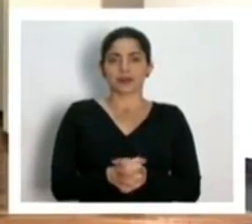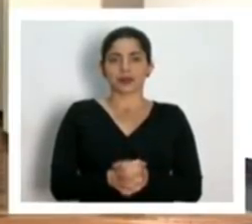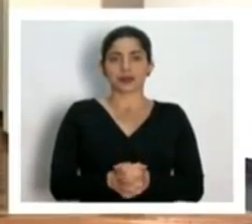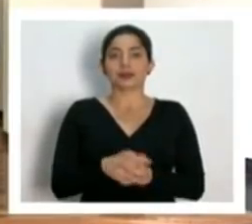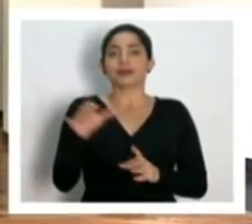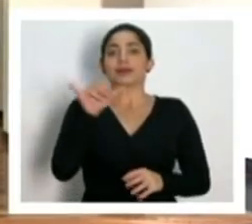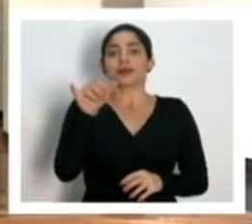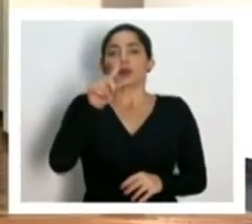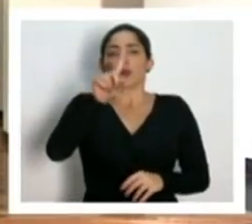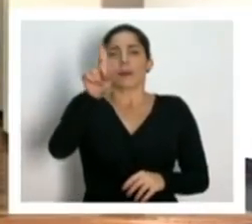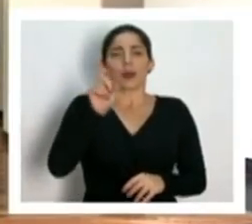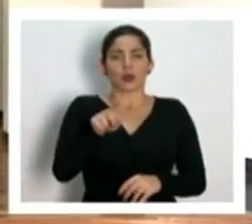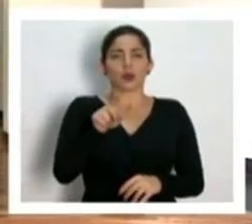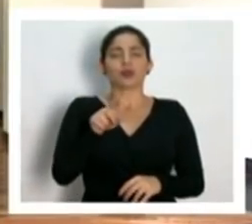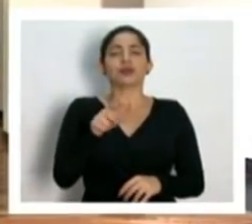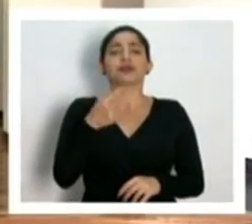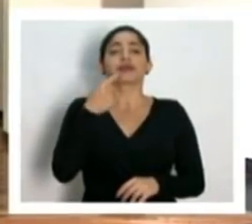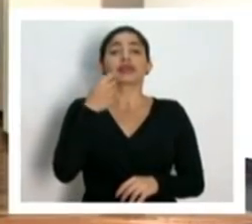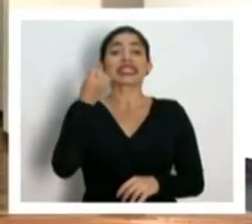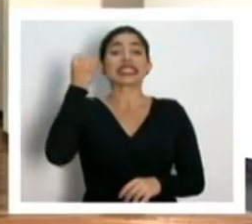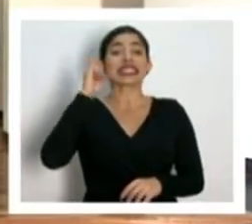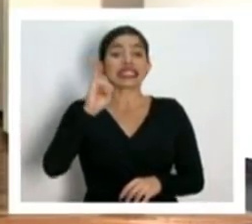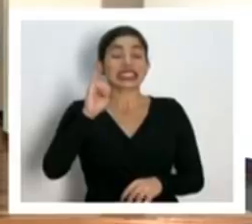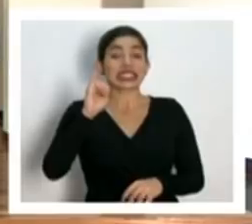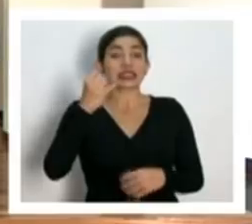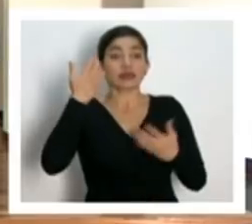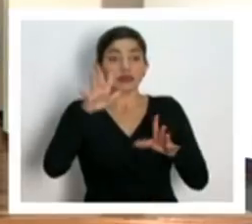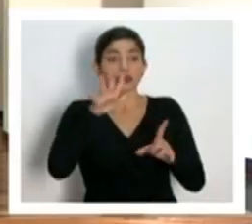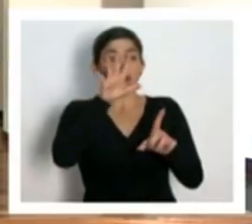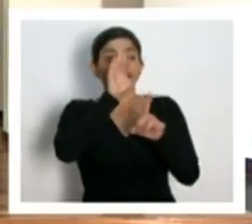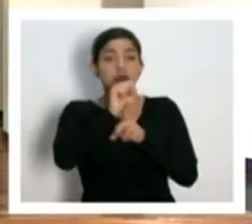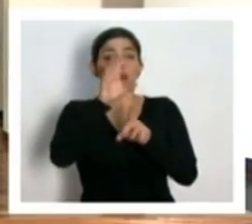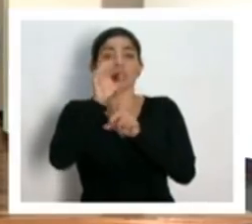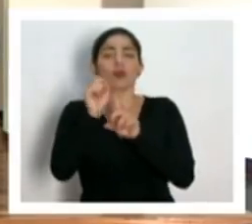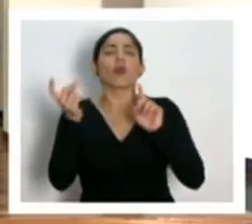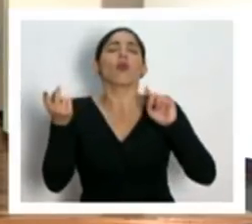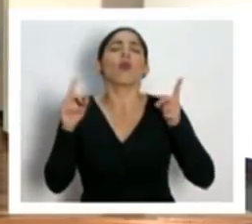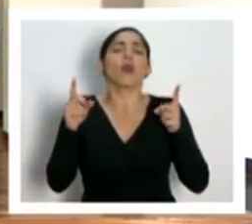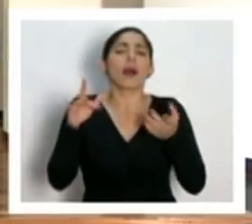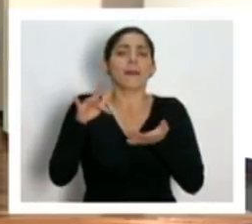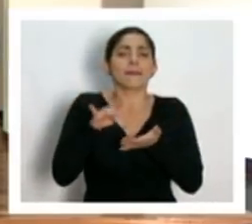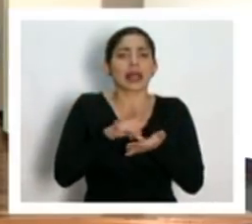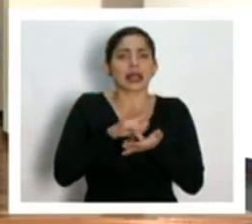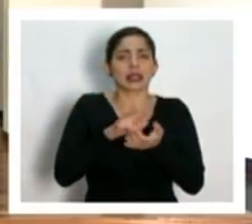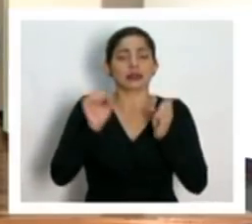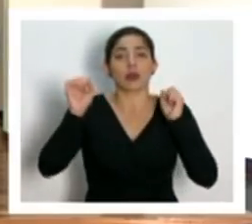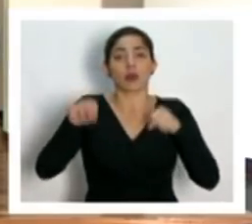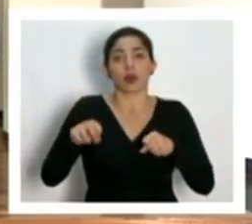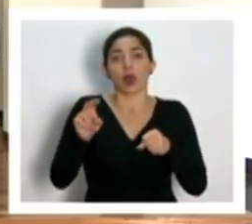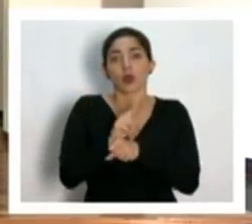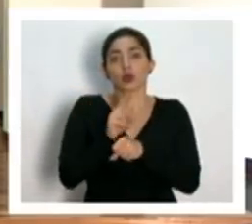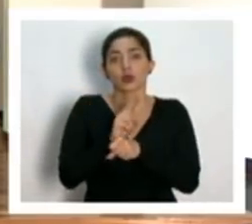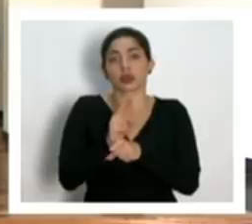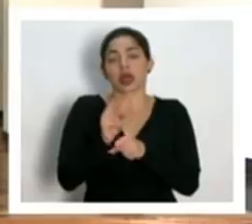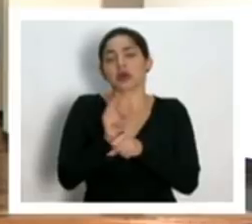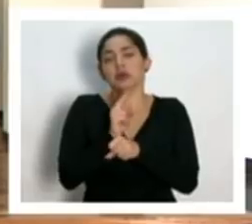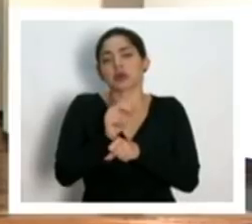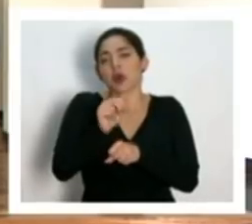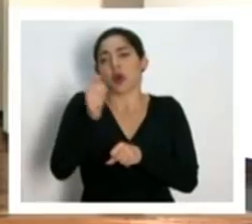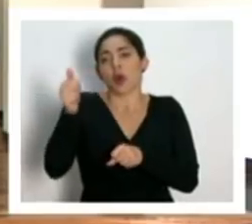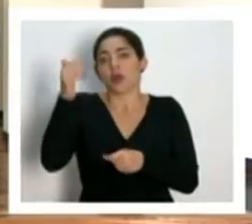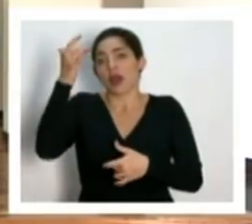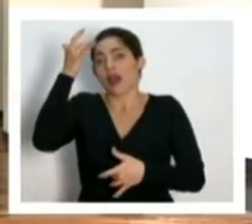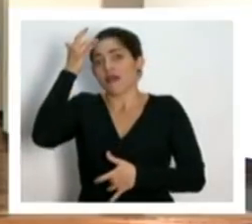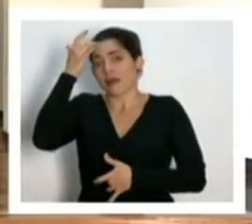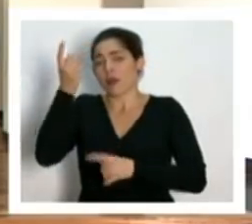también hay una consulta de que si se tienen identificados medicamentos que se usan frente a otras enfermedades que puedan ser